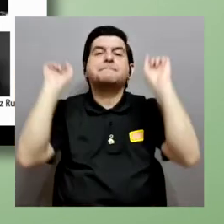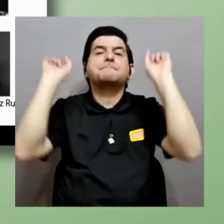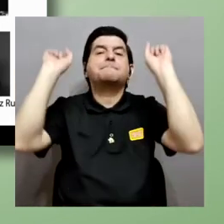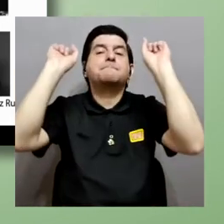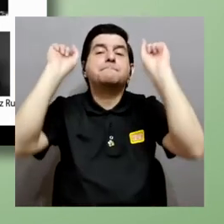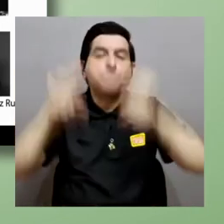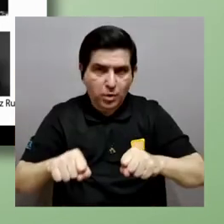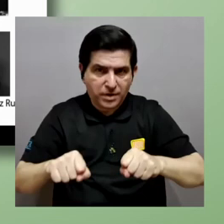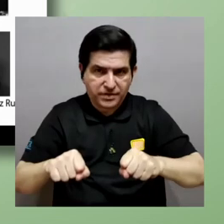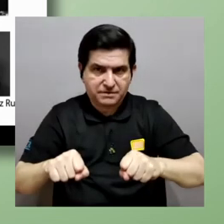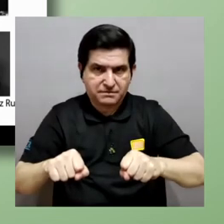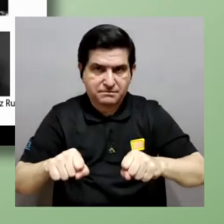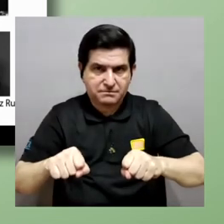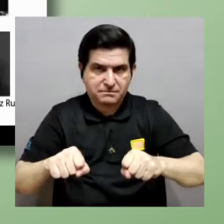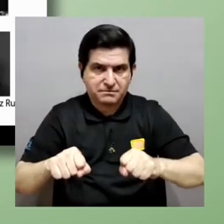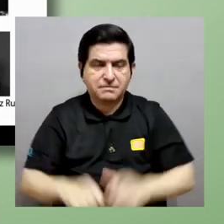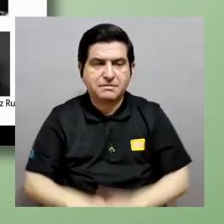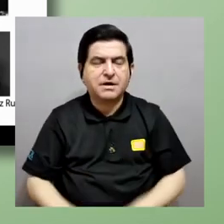puede